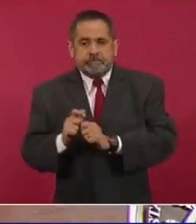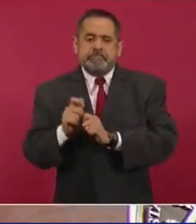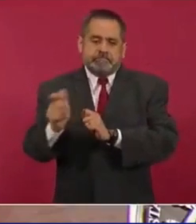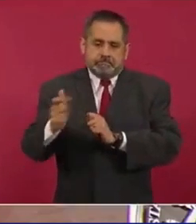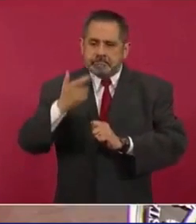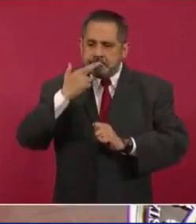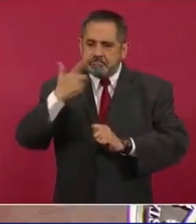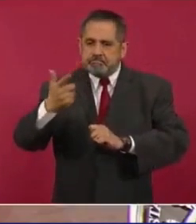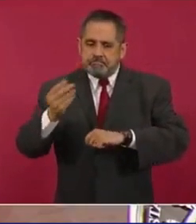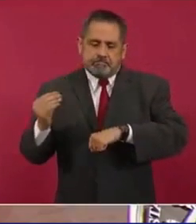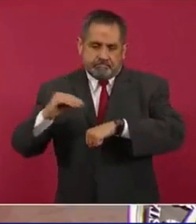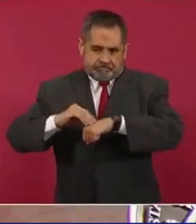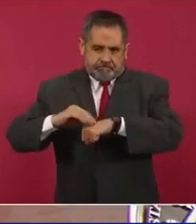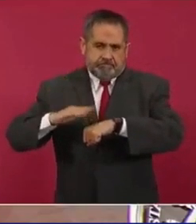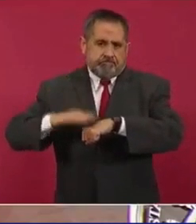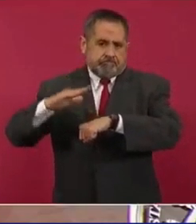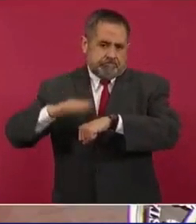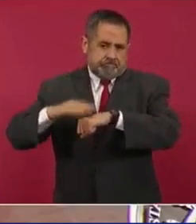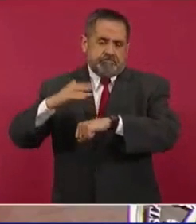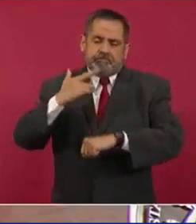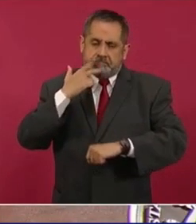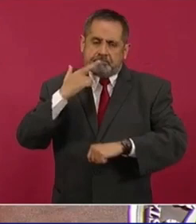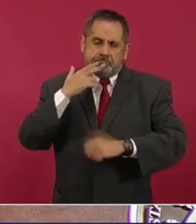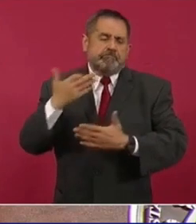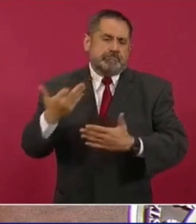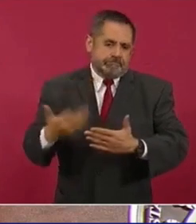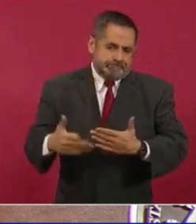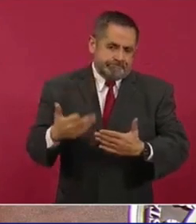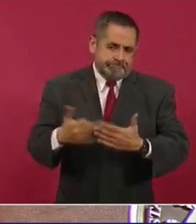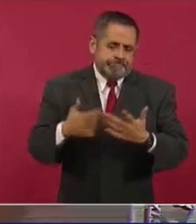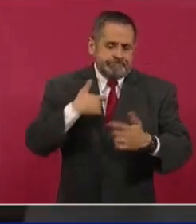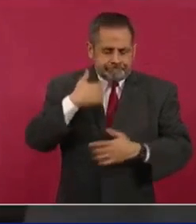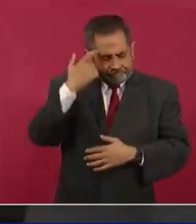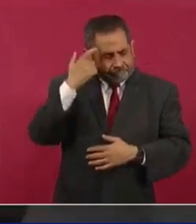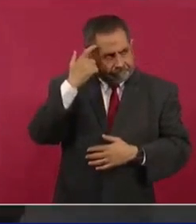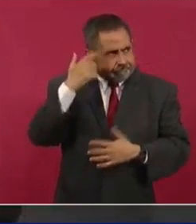consciente de eso.